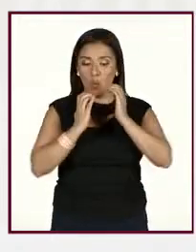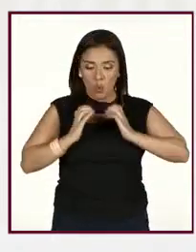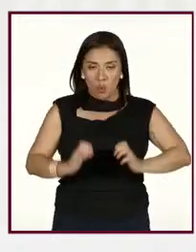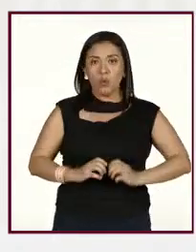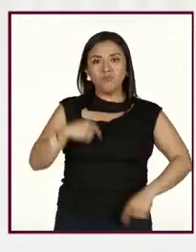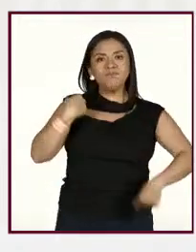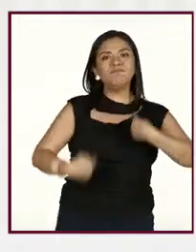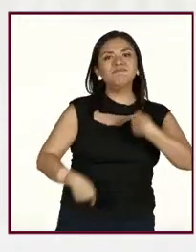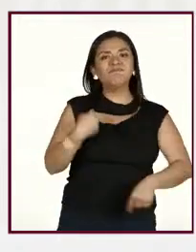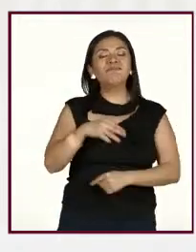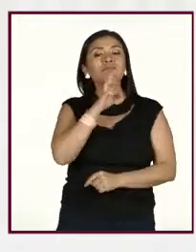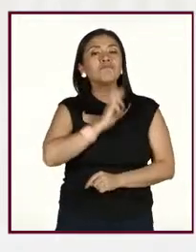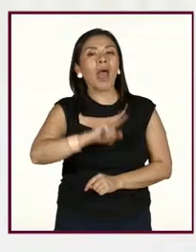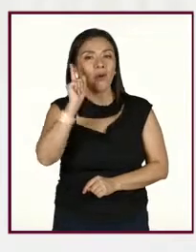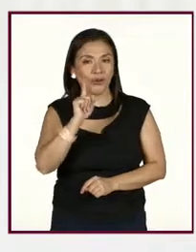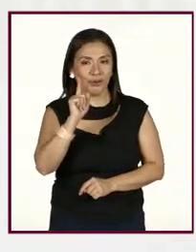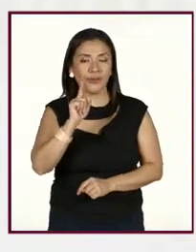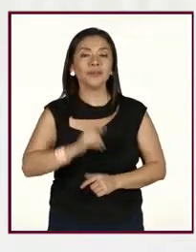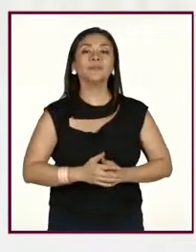de las personas.